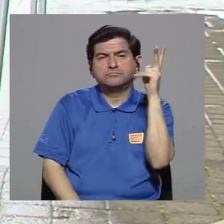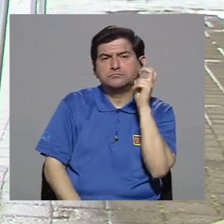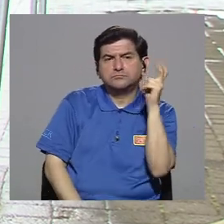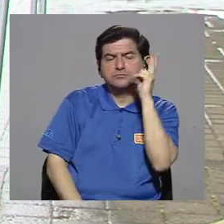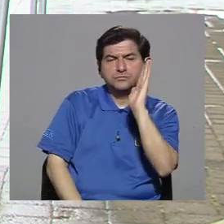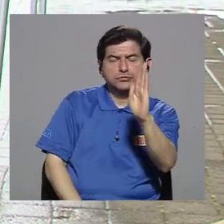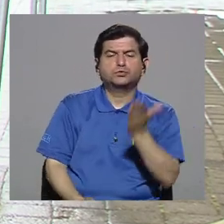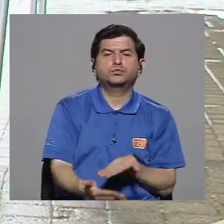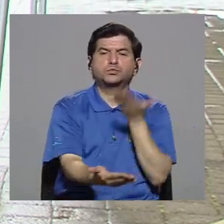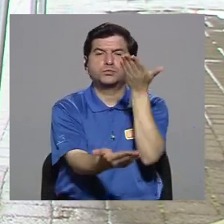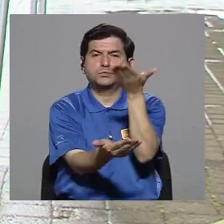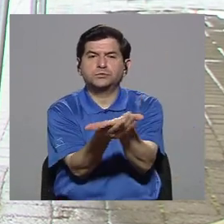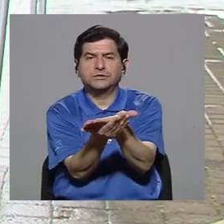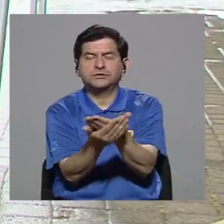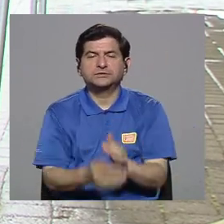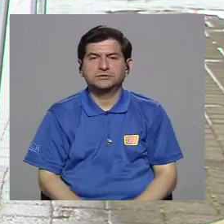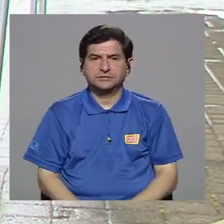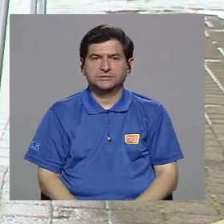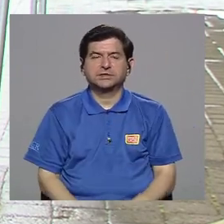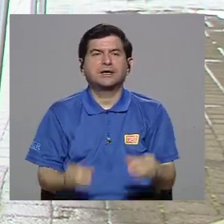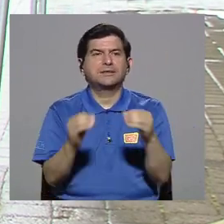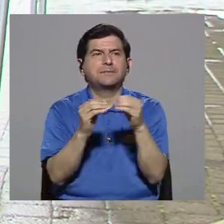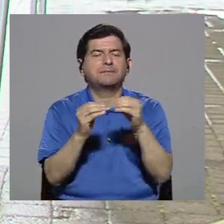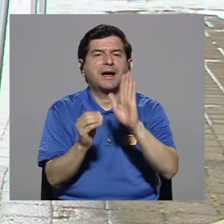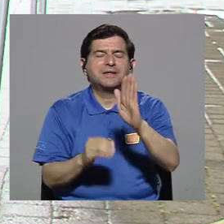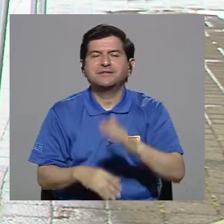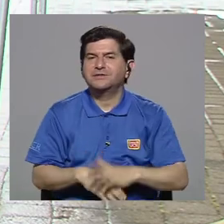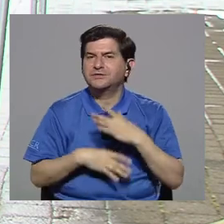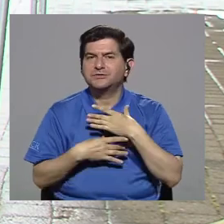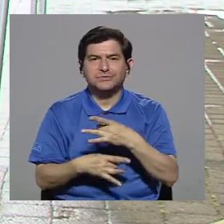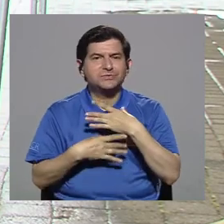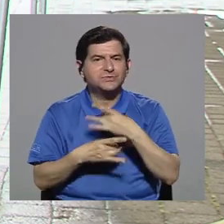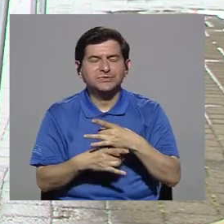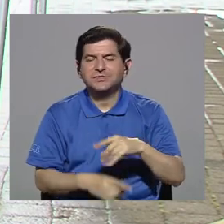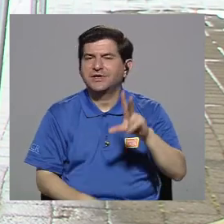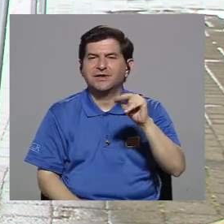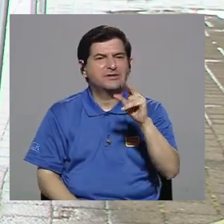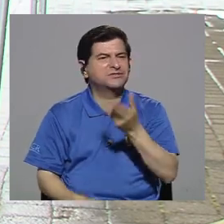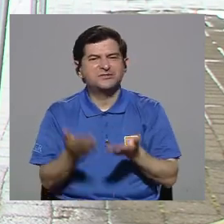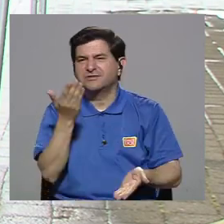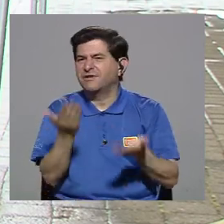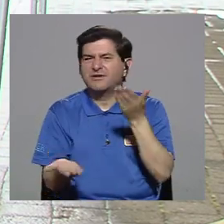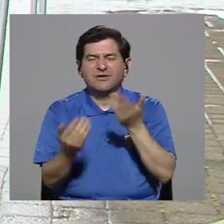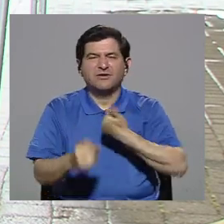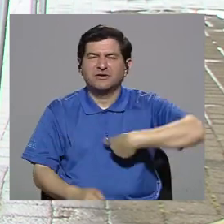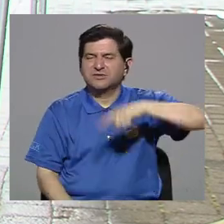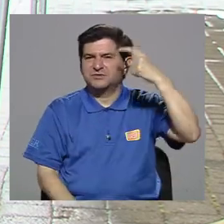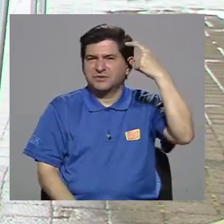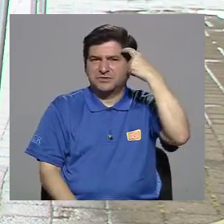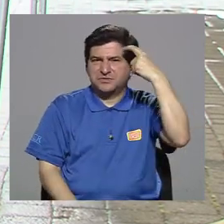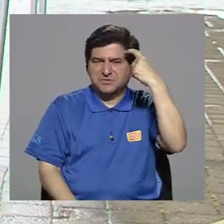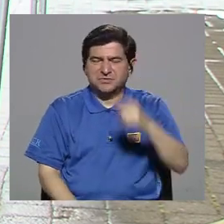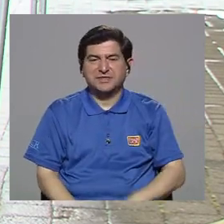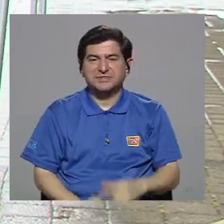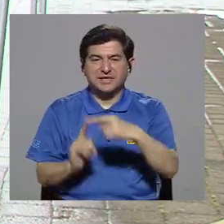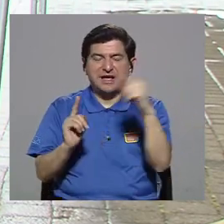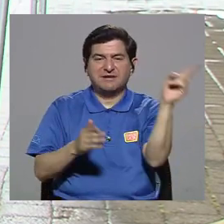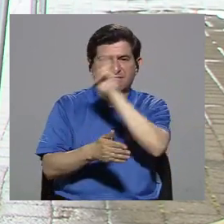involucrando a las personas, escuchando sus propuestas, partiendo más de sus inquietudes y no de lo que